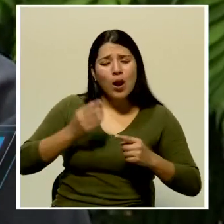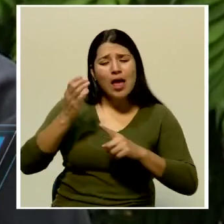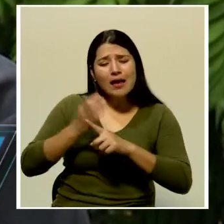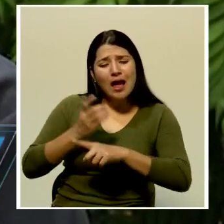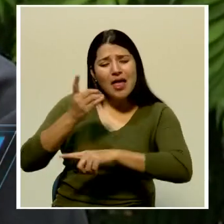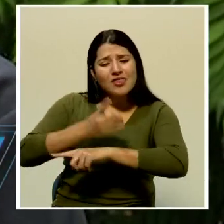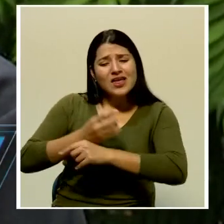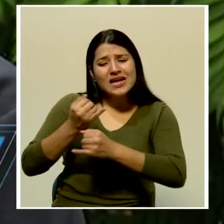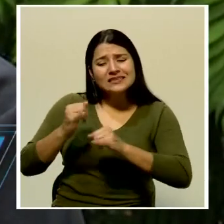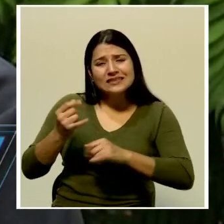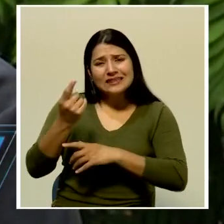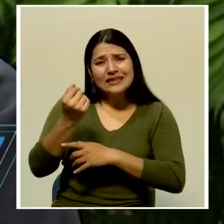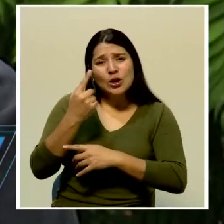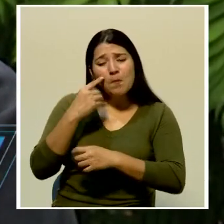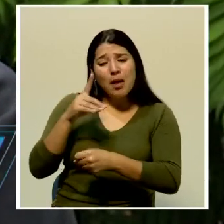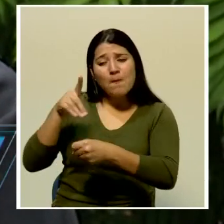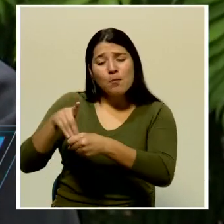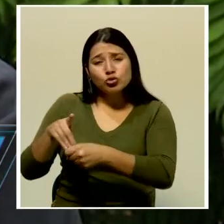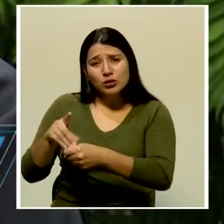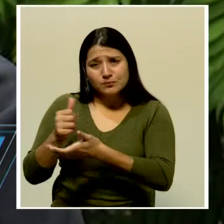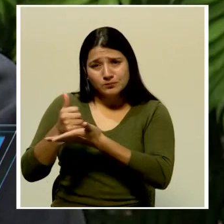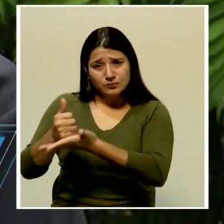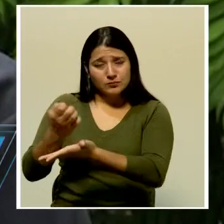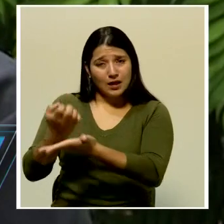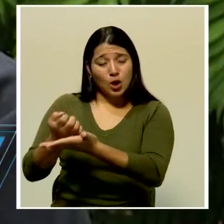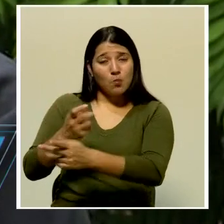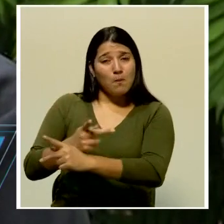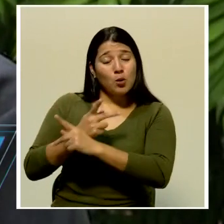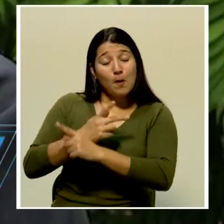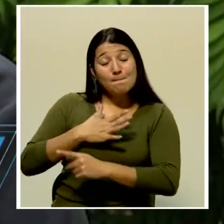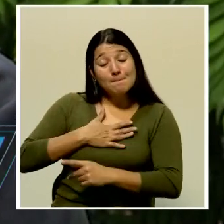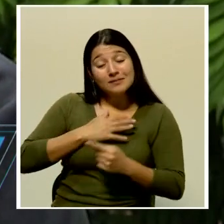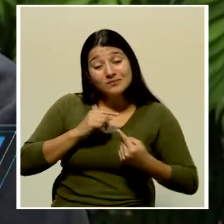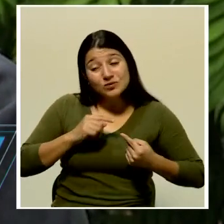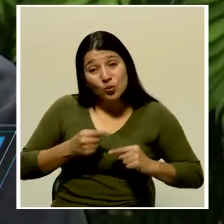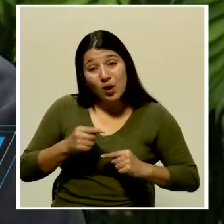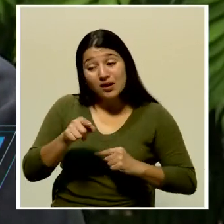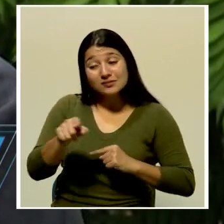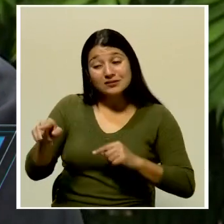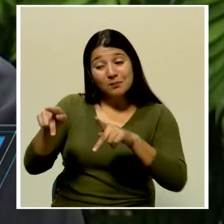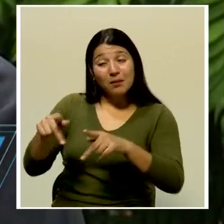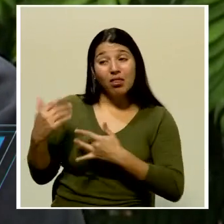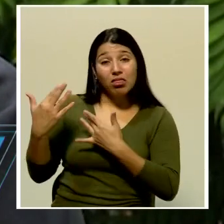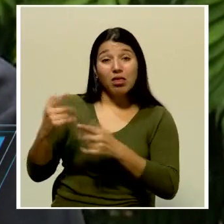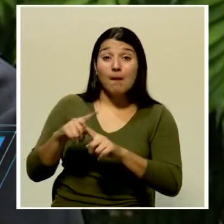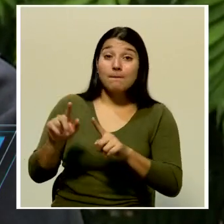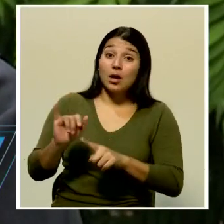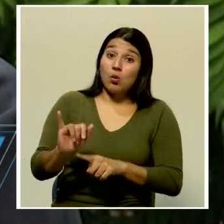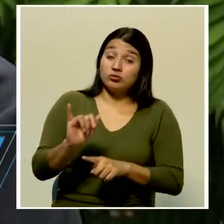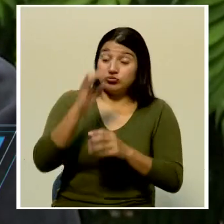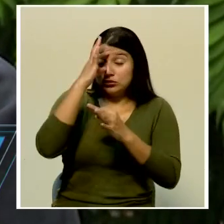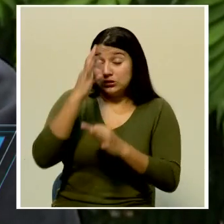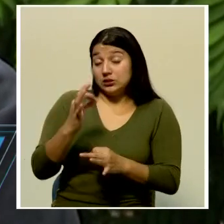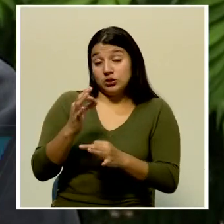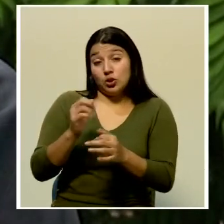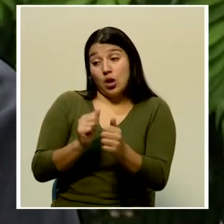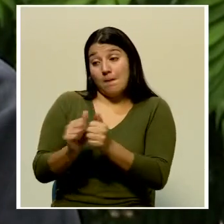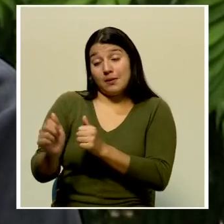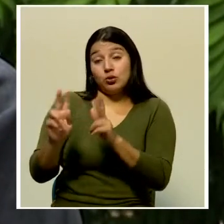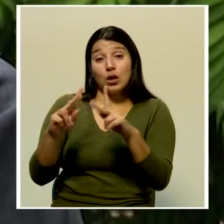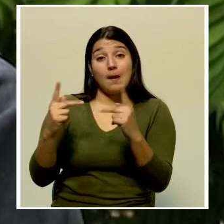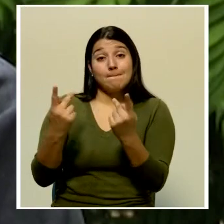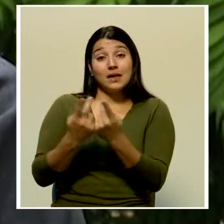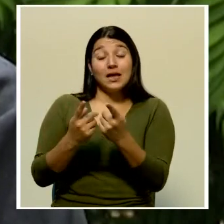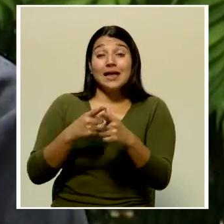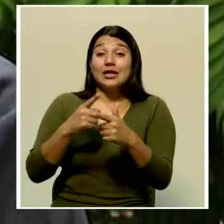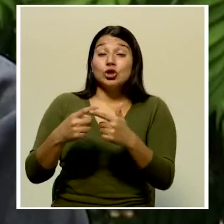pasando a la gente que está en la incertidumbre y en la espera, pero eso ha sido lo que ha decidido las mayorías parlamentarias y nosotros pues tendremos que